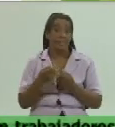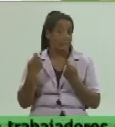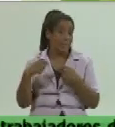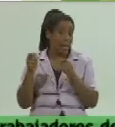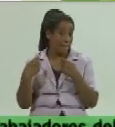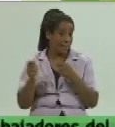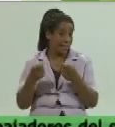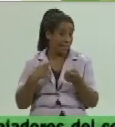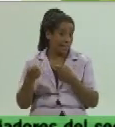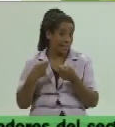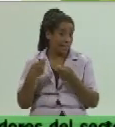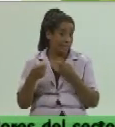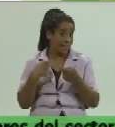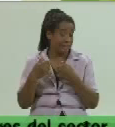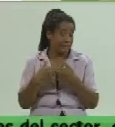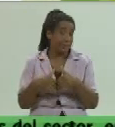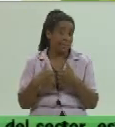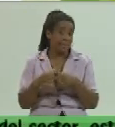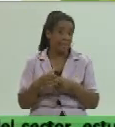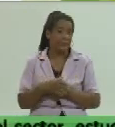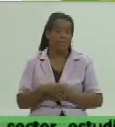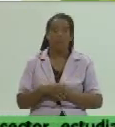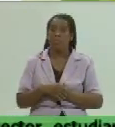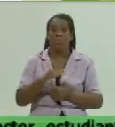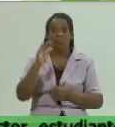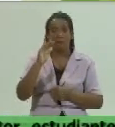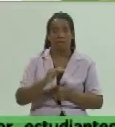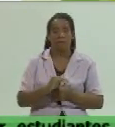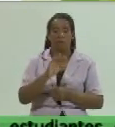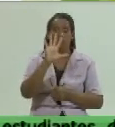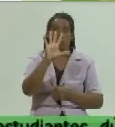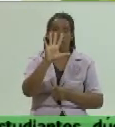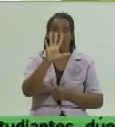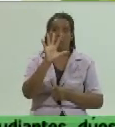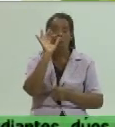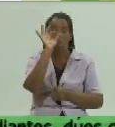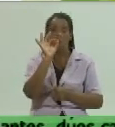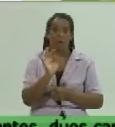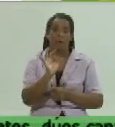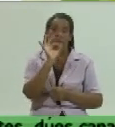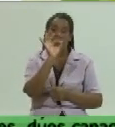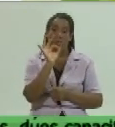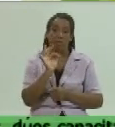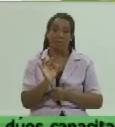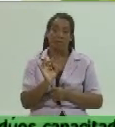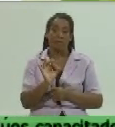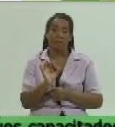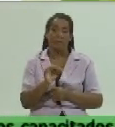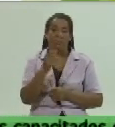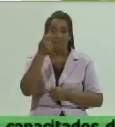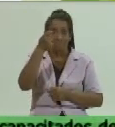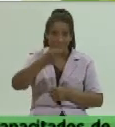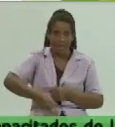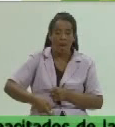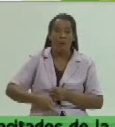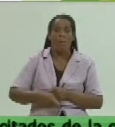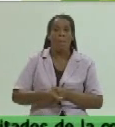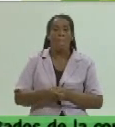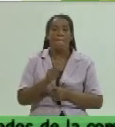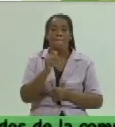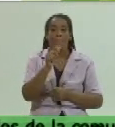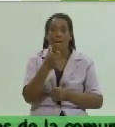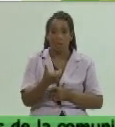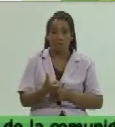comercialización de estos productos van a pagar un 5% por la comercialización de estos productos por habersele fijado precios tanto